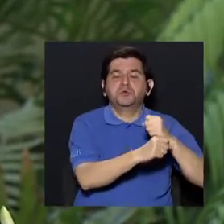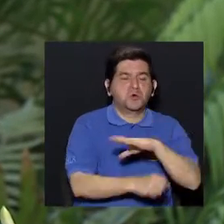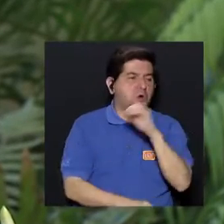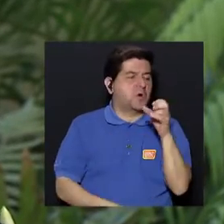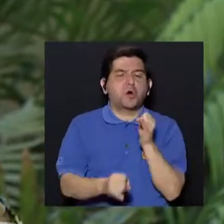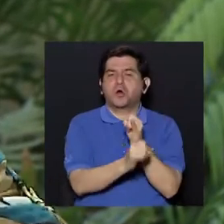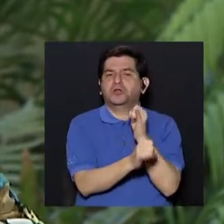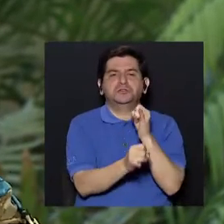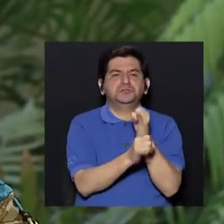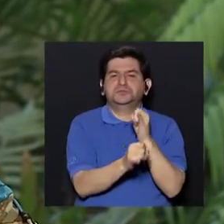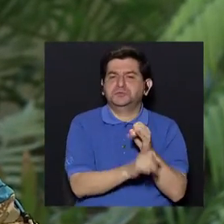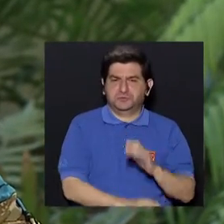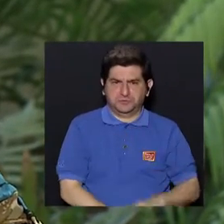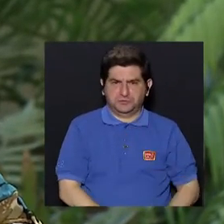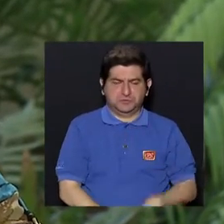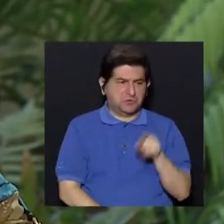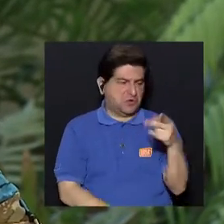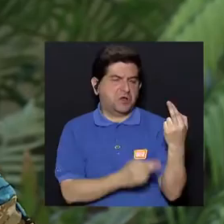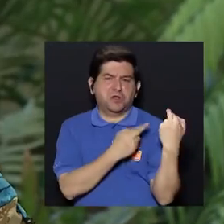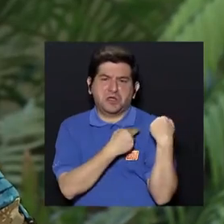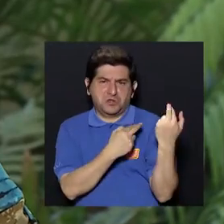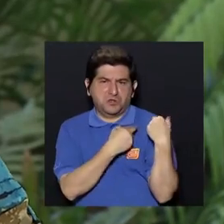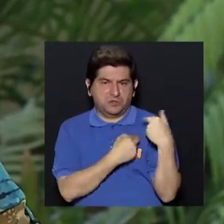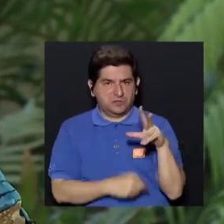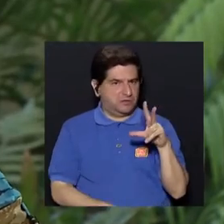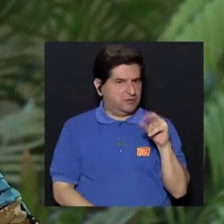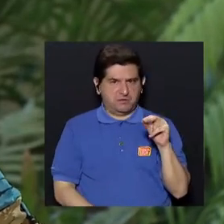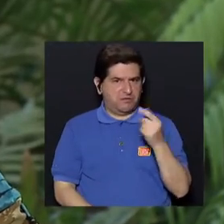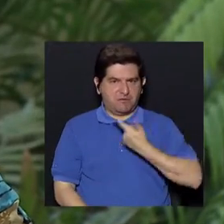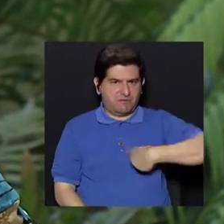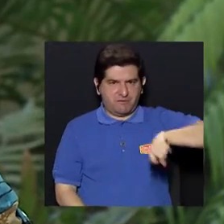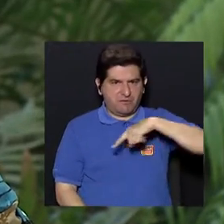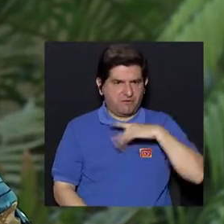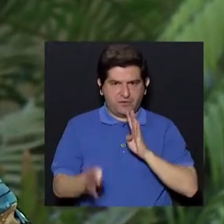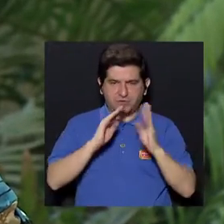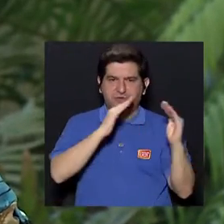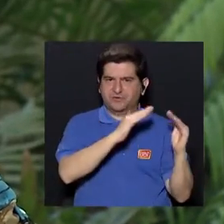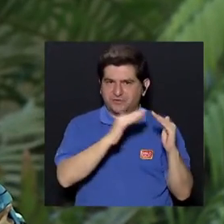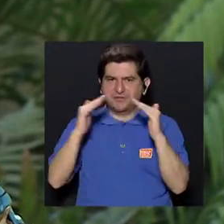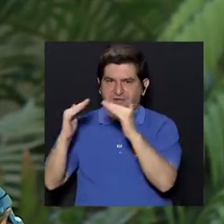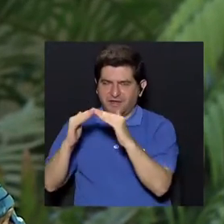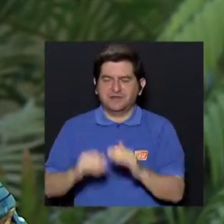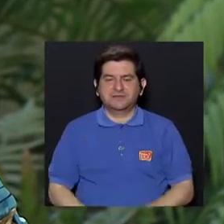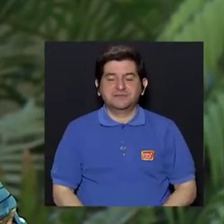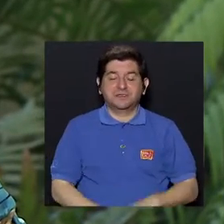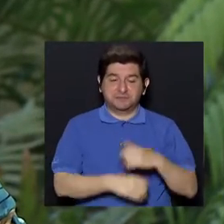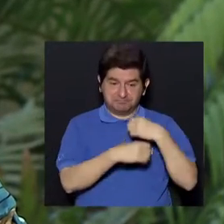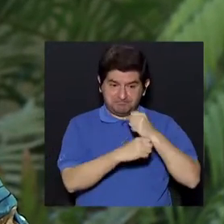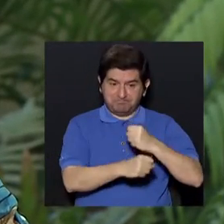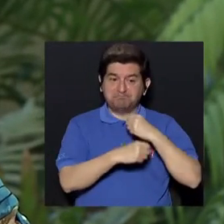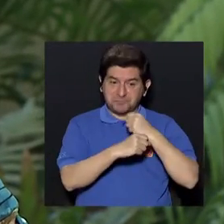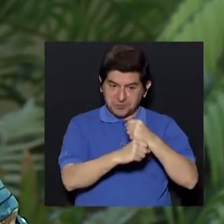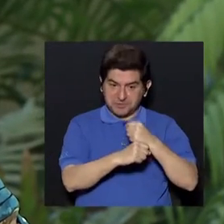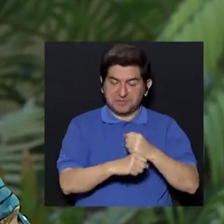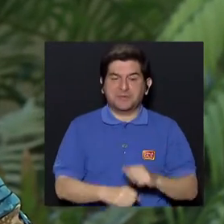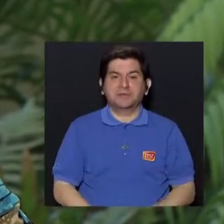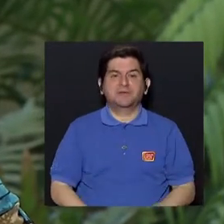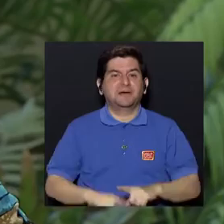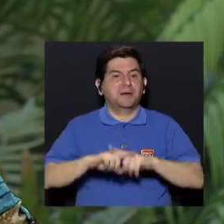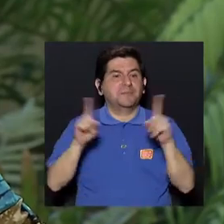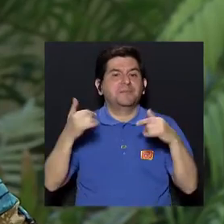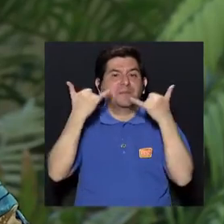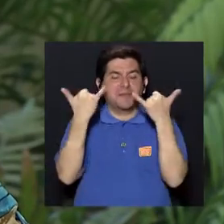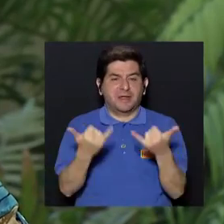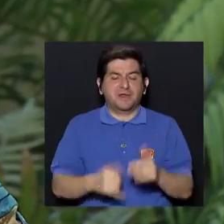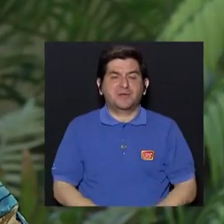o las instituciones y demás que se hagan cargo de esto, ¿verdad? Nosotros estamos hablando de las viviendas, sería la municipalidad, pero